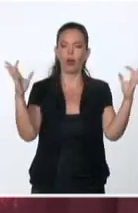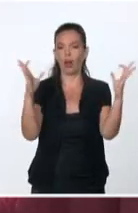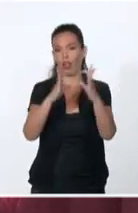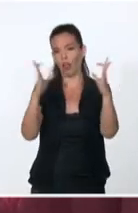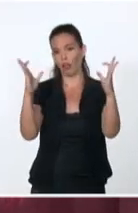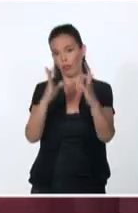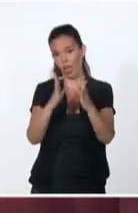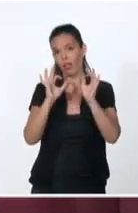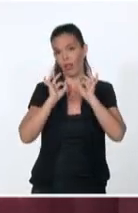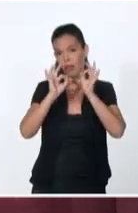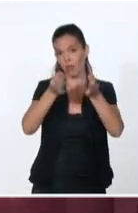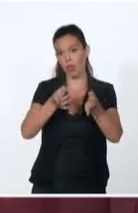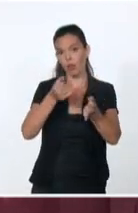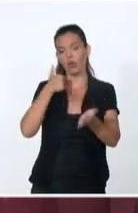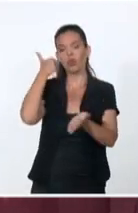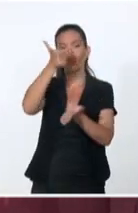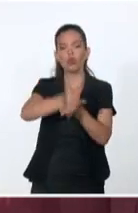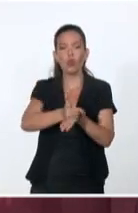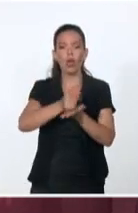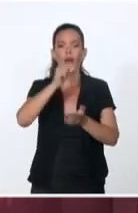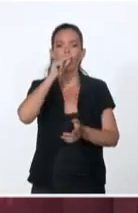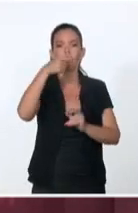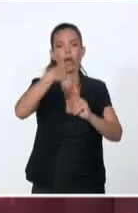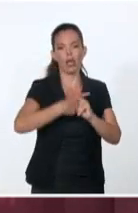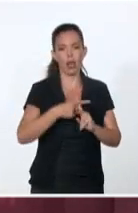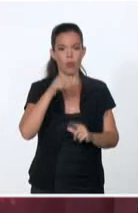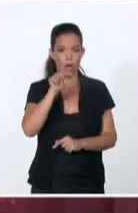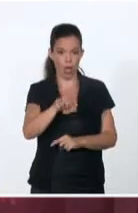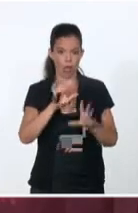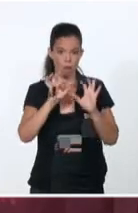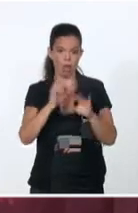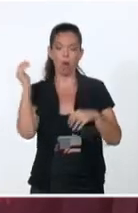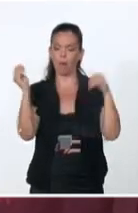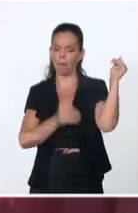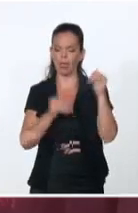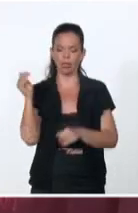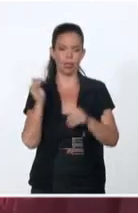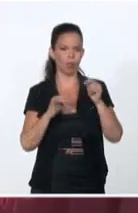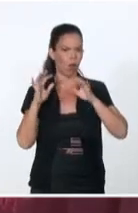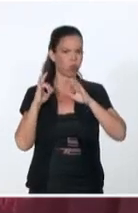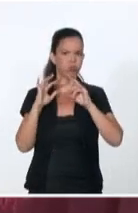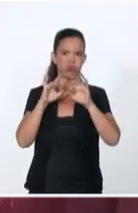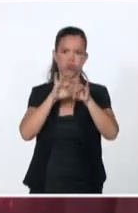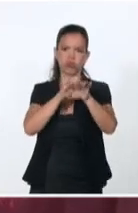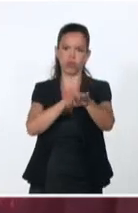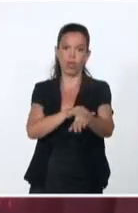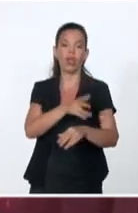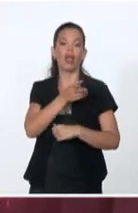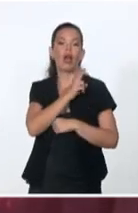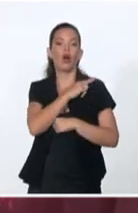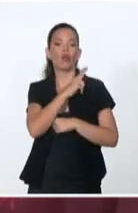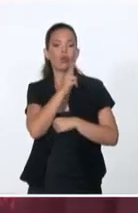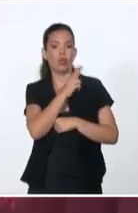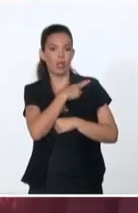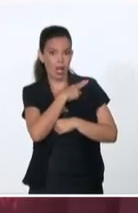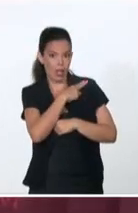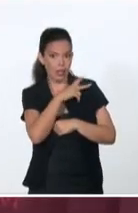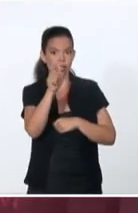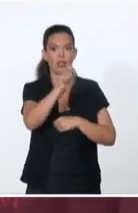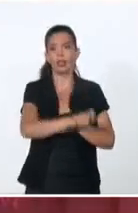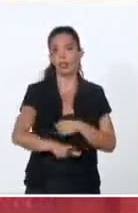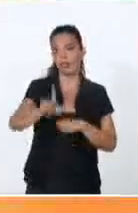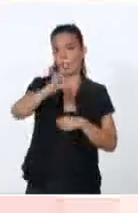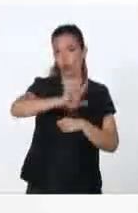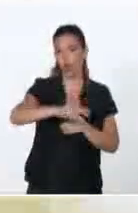que se realizaban en la ciudad de Bayamo, las cuales gozaban con una amplia participación popular y de las autoridades civiles y militares